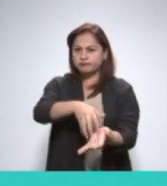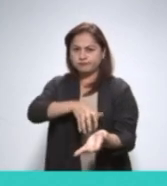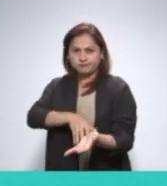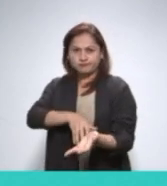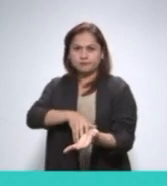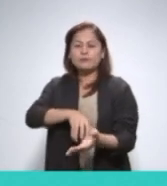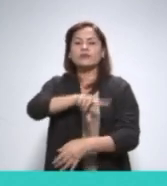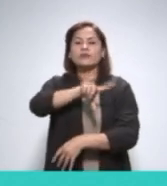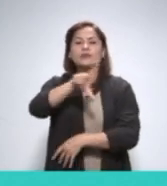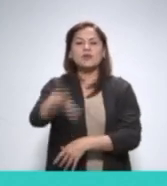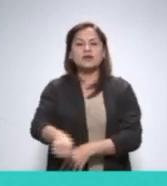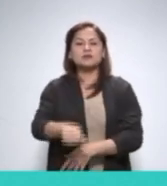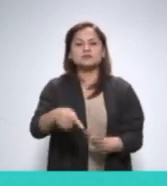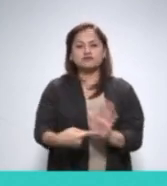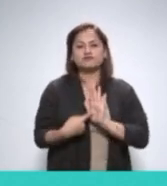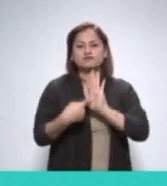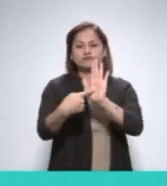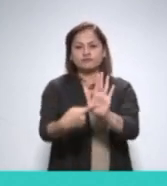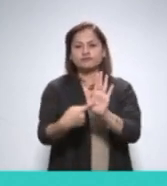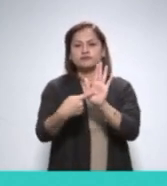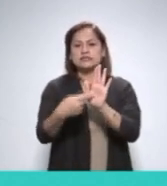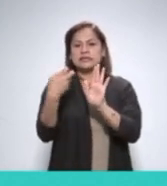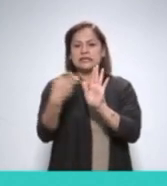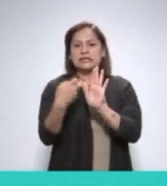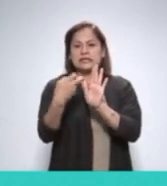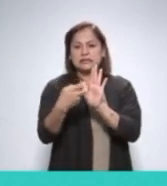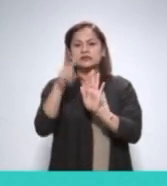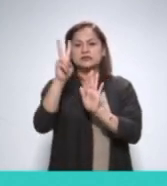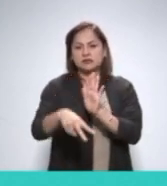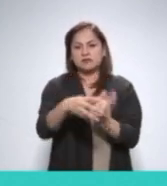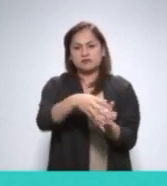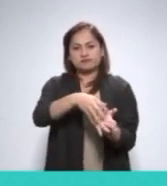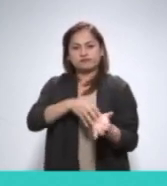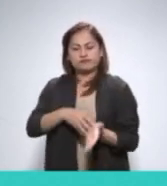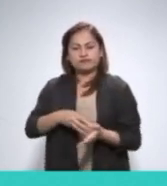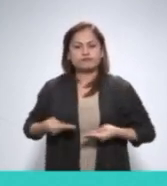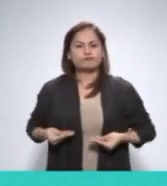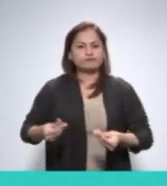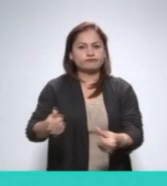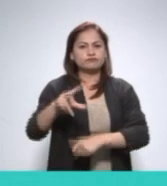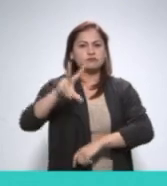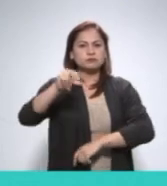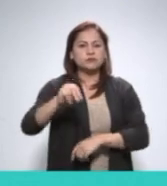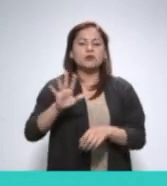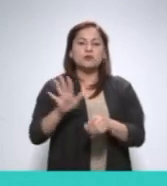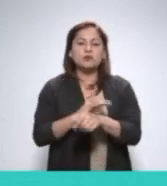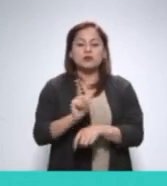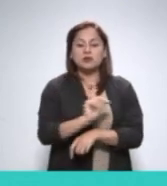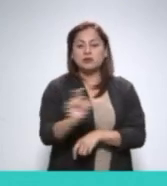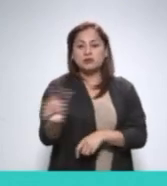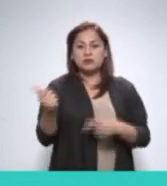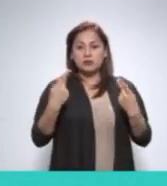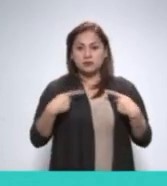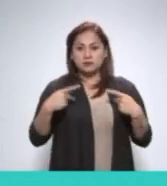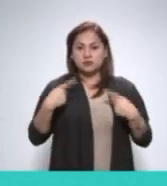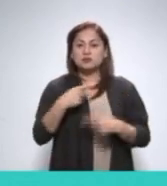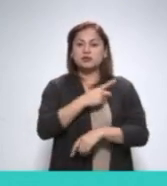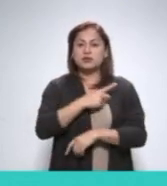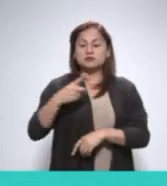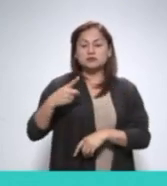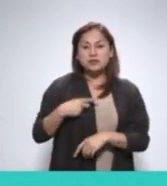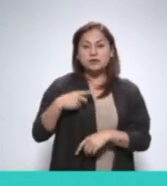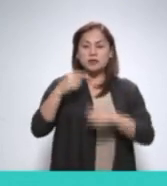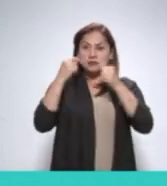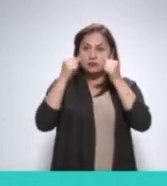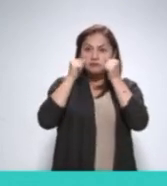reflejen el principio de ahorro y austeridad. Para que la medida contenga el significado esperado, no basta con los gestos